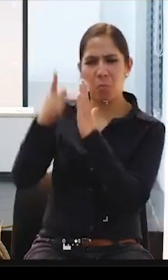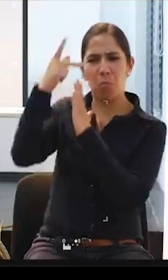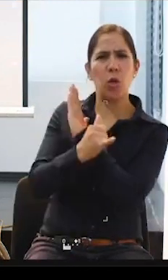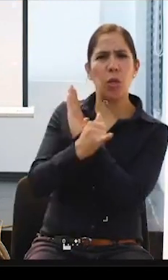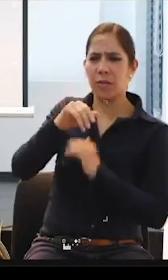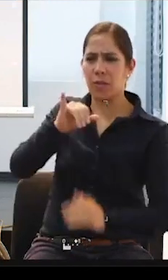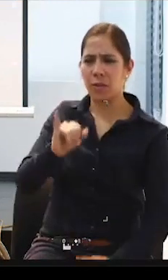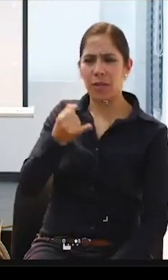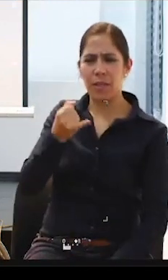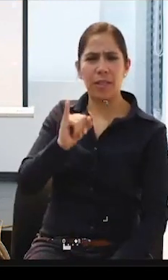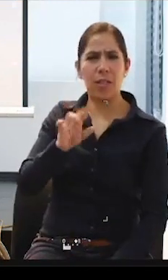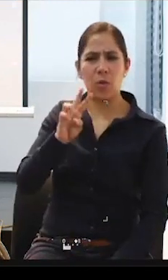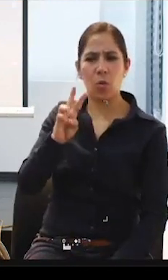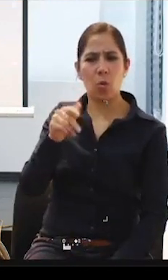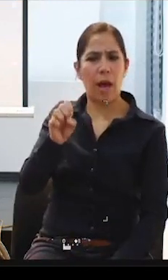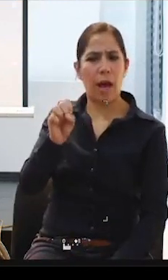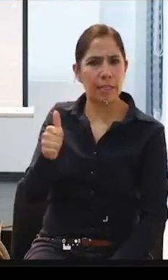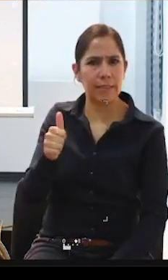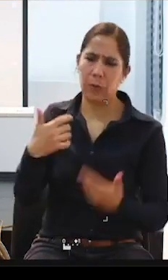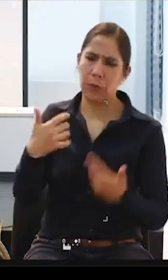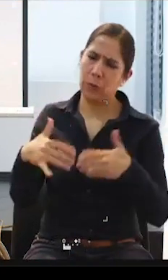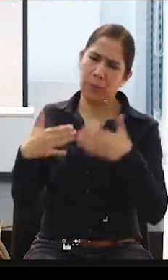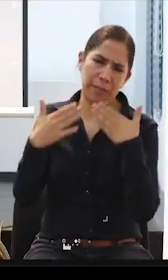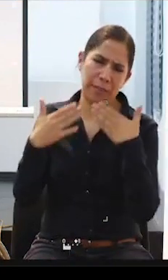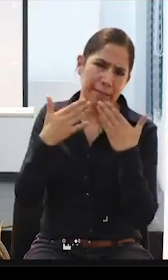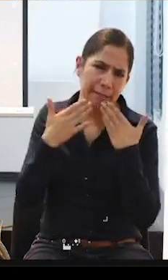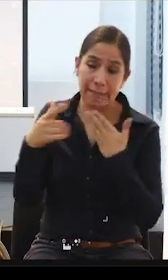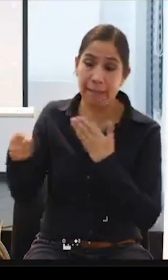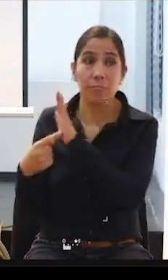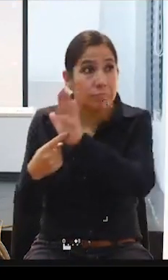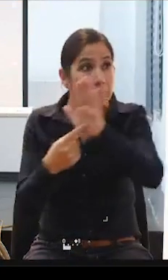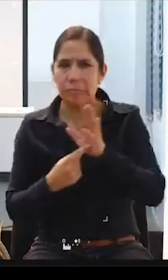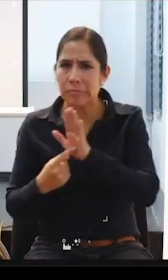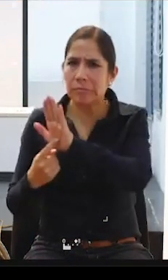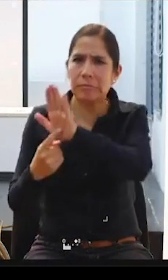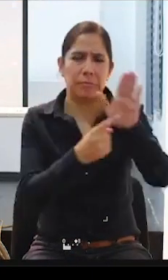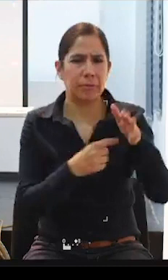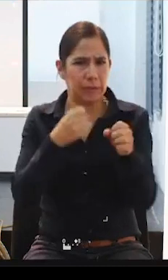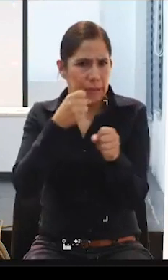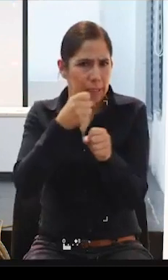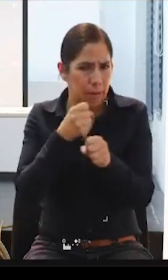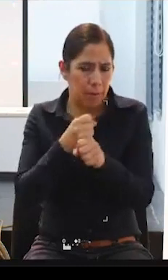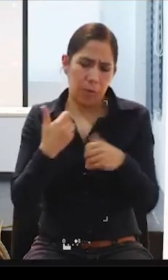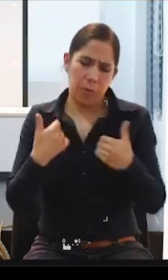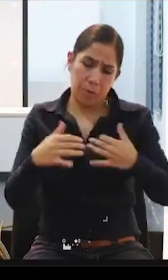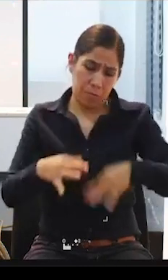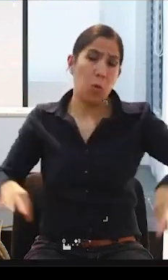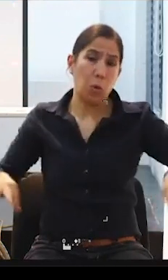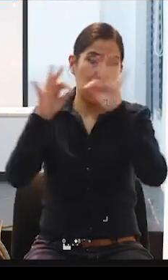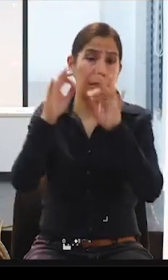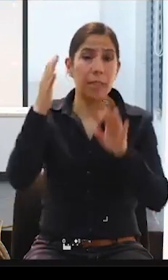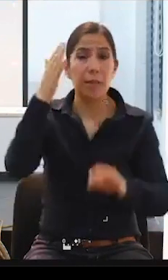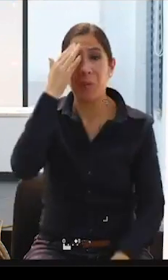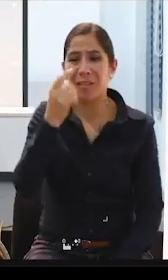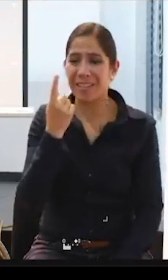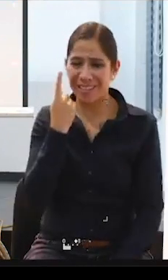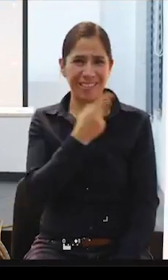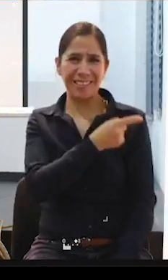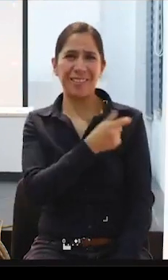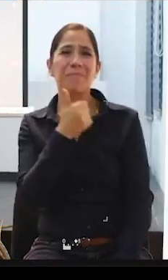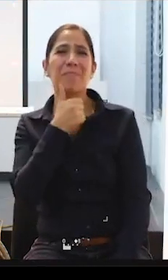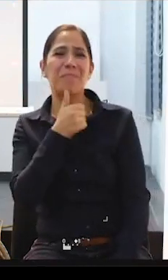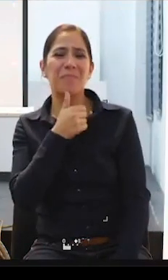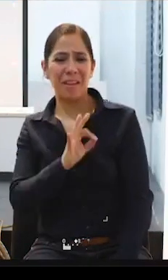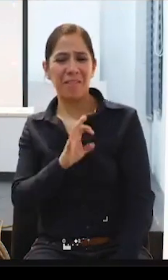es un espacio muy importante para dar a conocer todo el trabajo que estamos haciendo y que es muy importante por todo lo que ya también Felisa ha comentado.